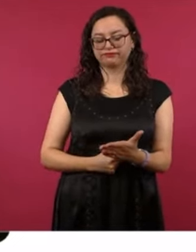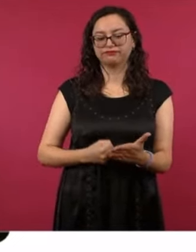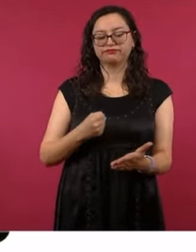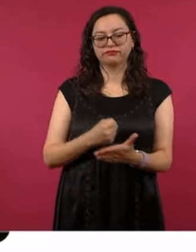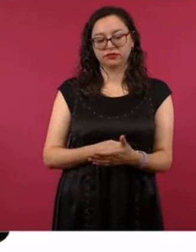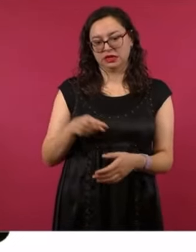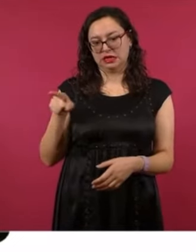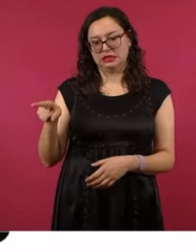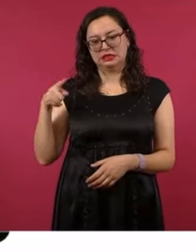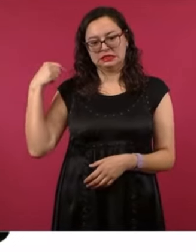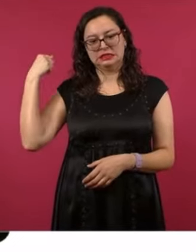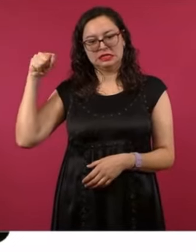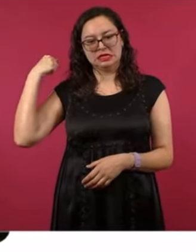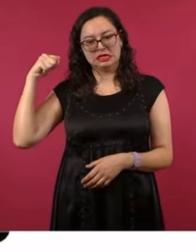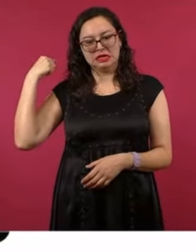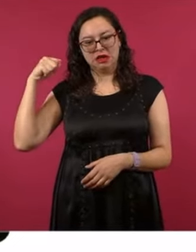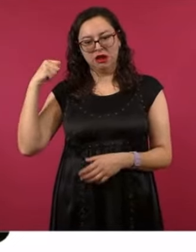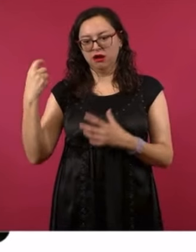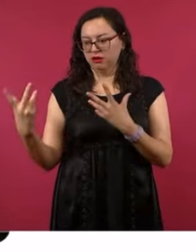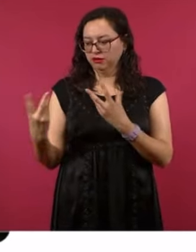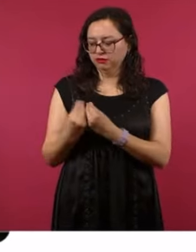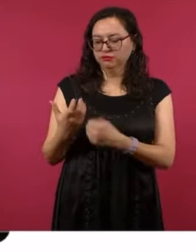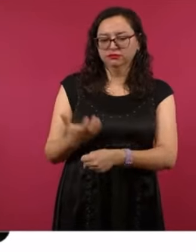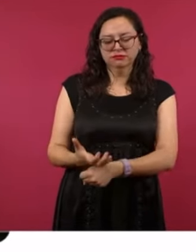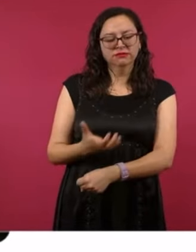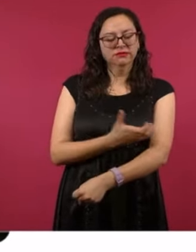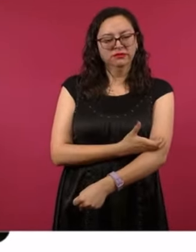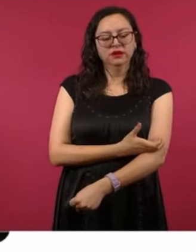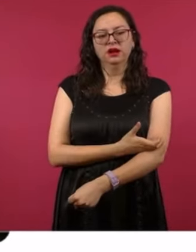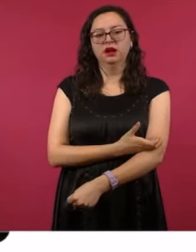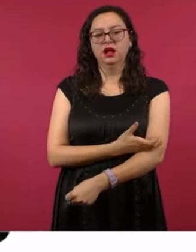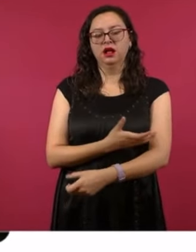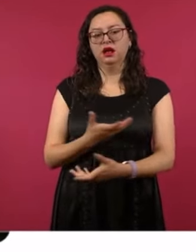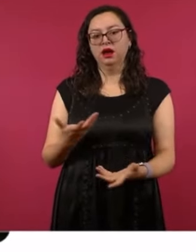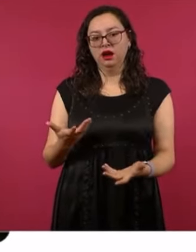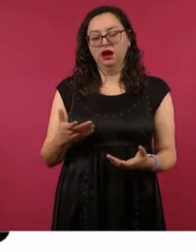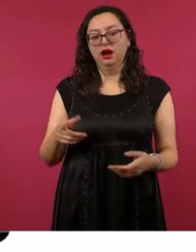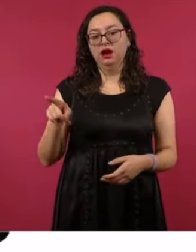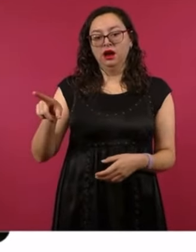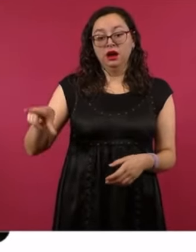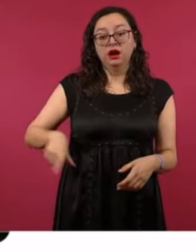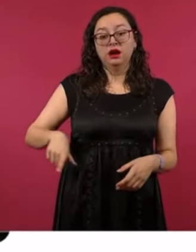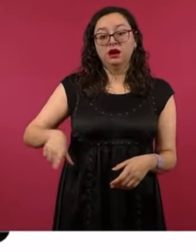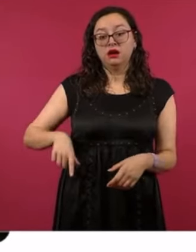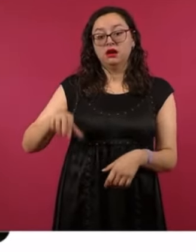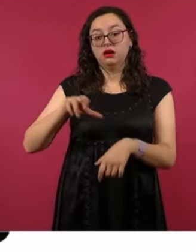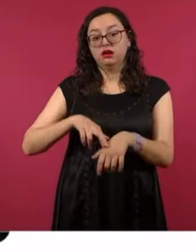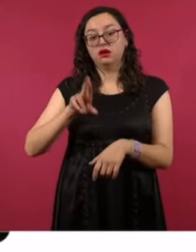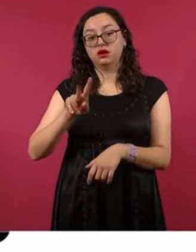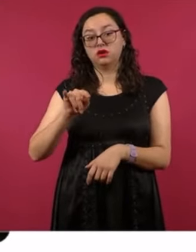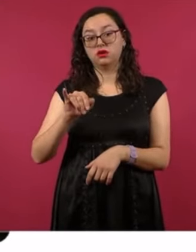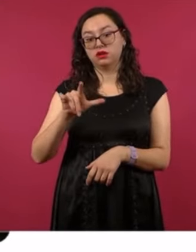pareja, compañera del gobernador Rutilo